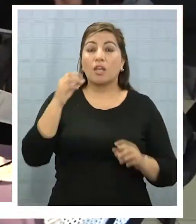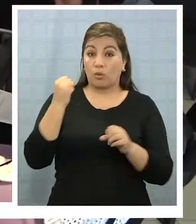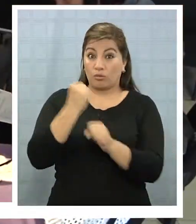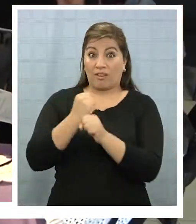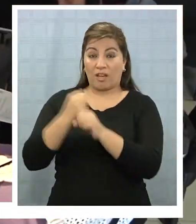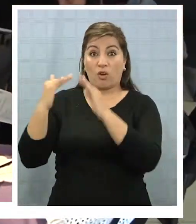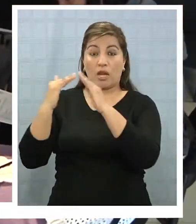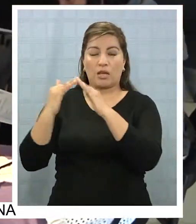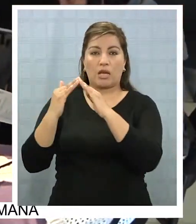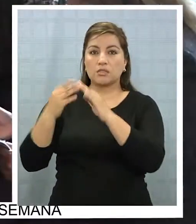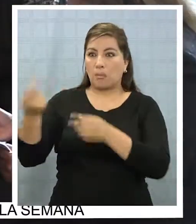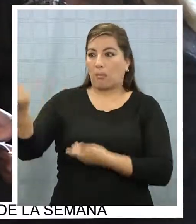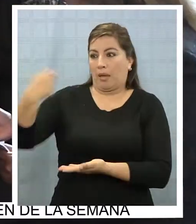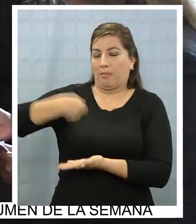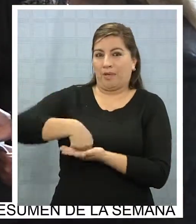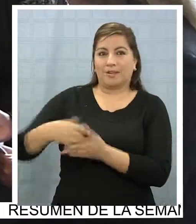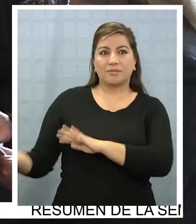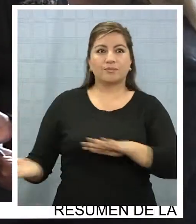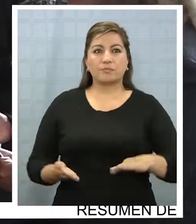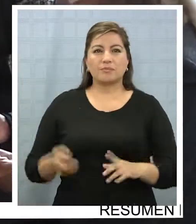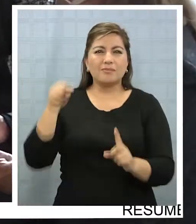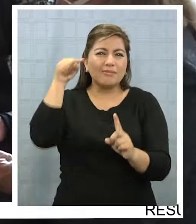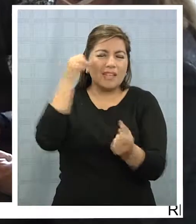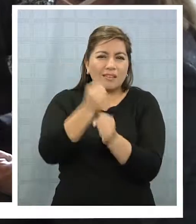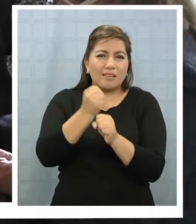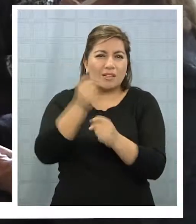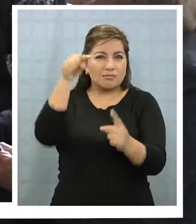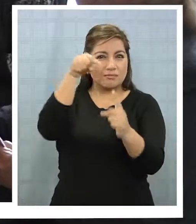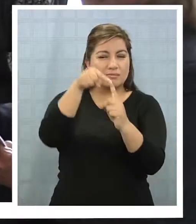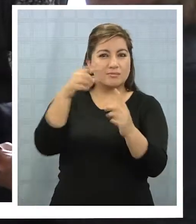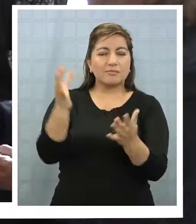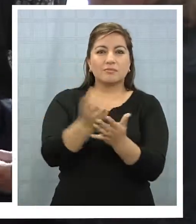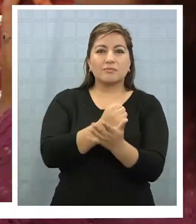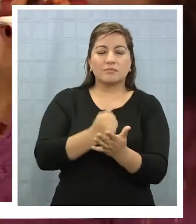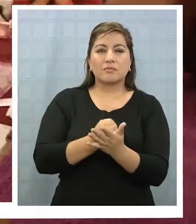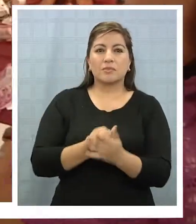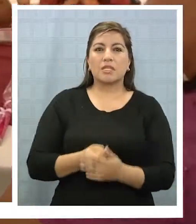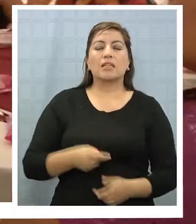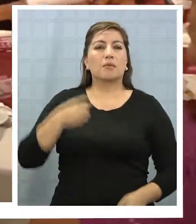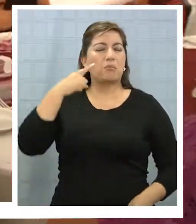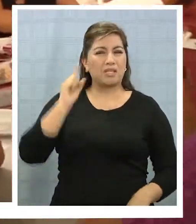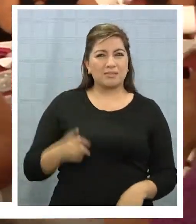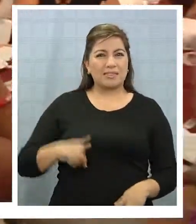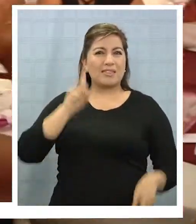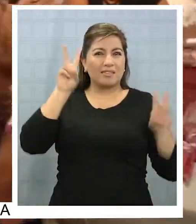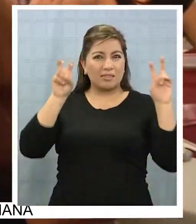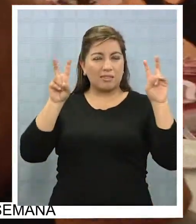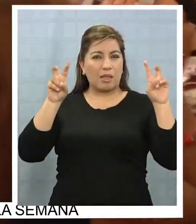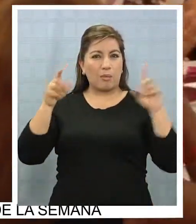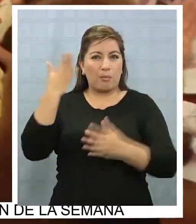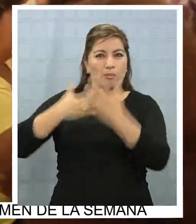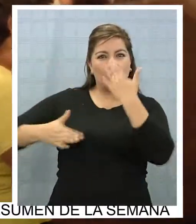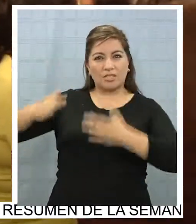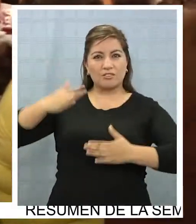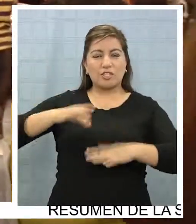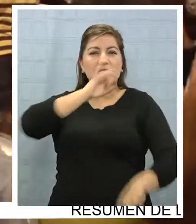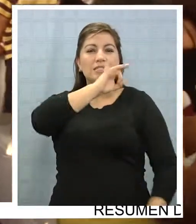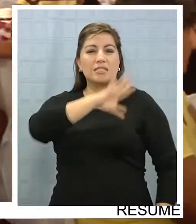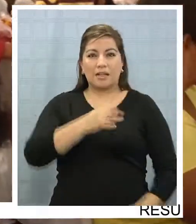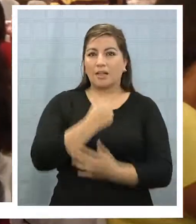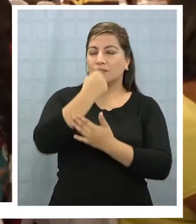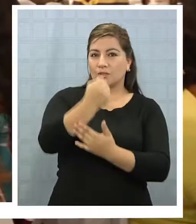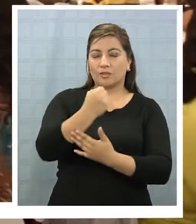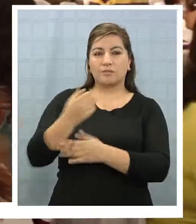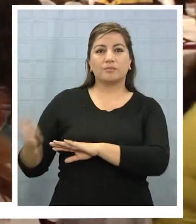Programa destinado a apoyar a familias del Sistema de Protección Chile Solidario e Ingreso Ético Familiar. Son